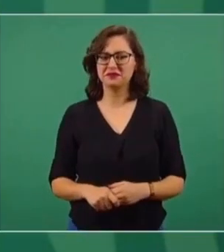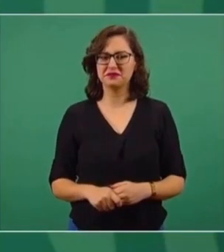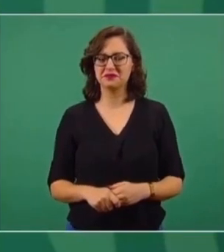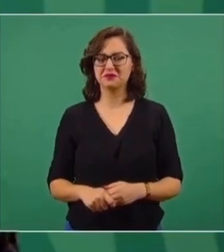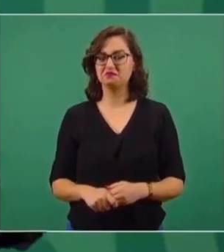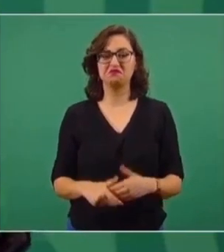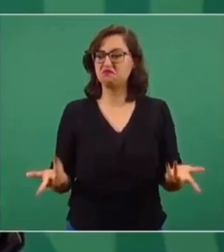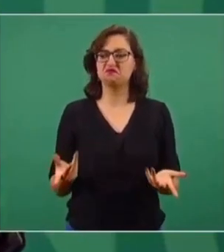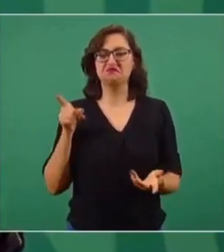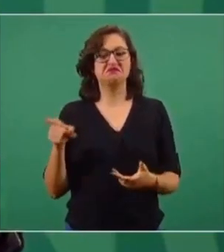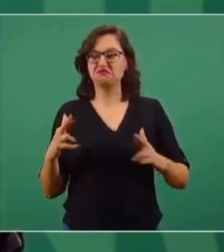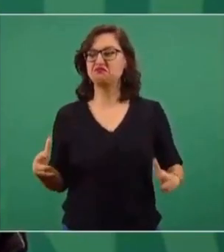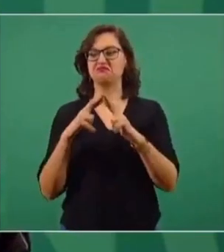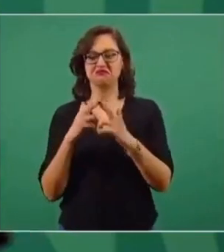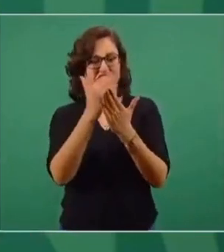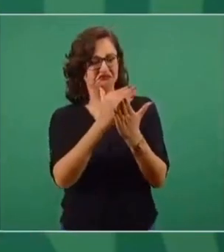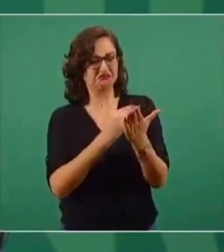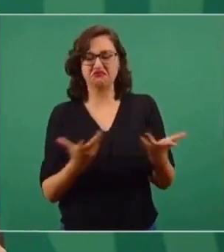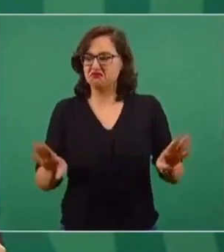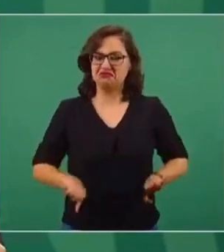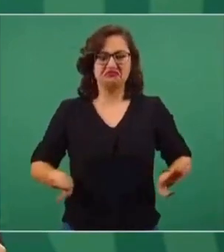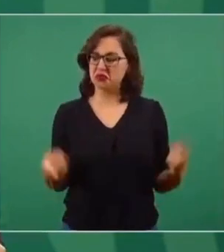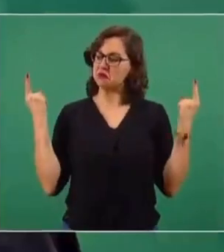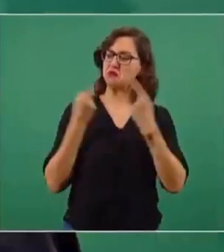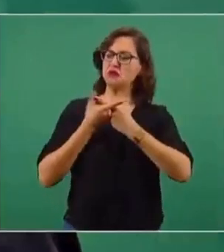Si no actuamos con integridad,